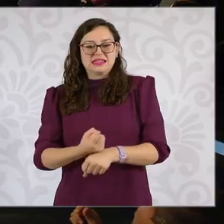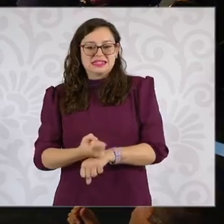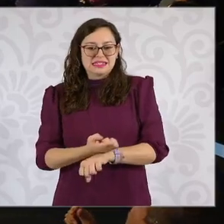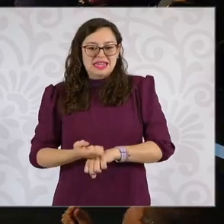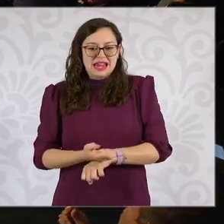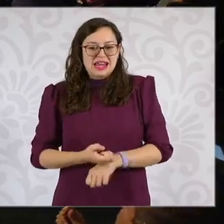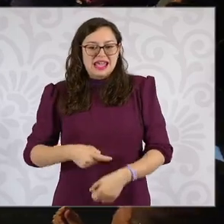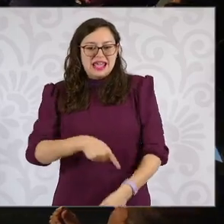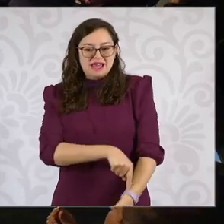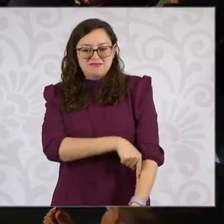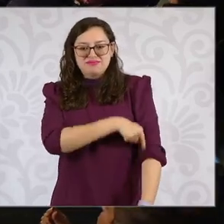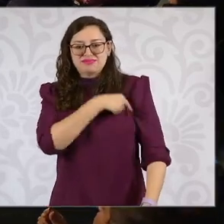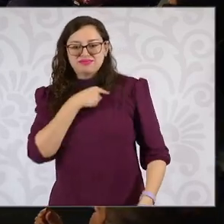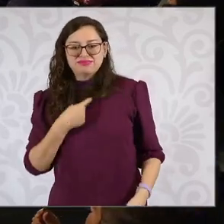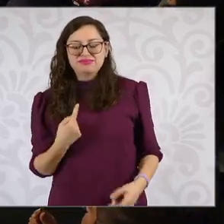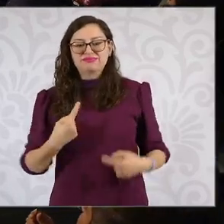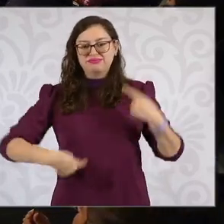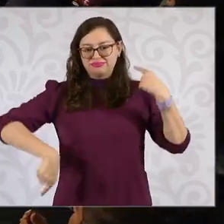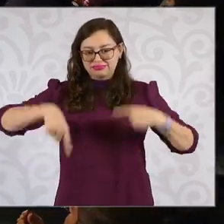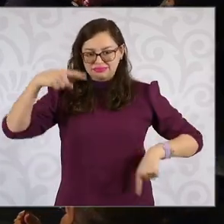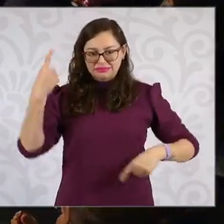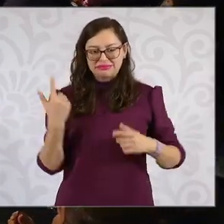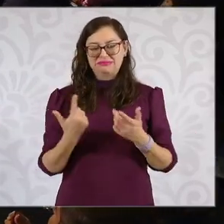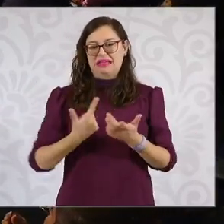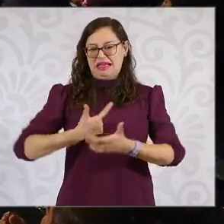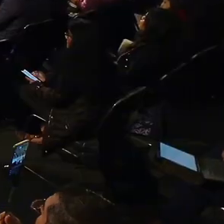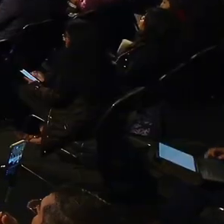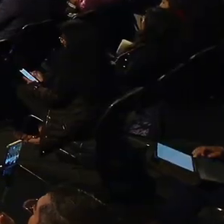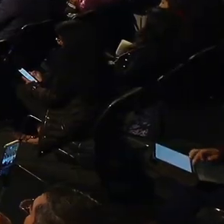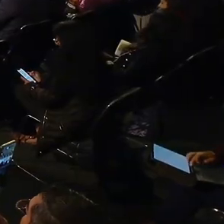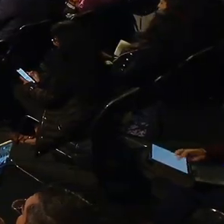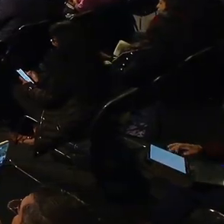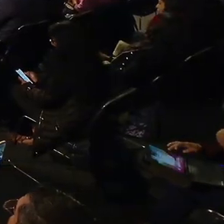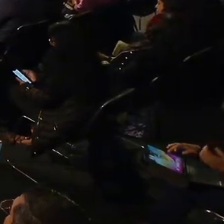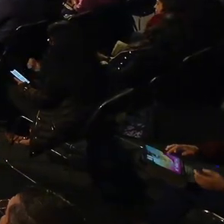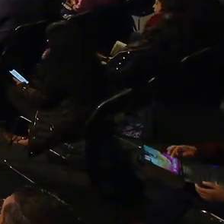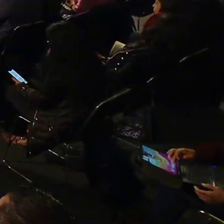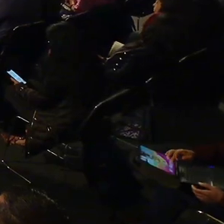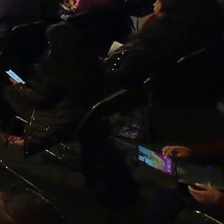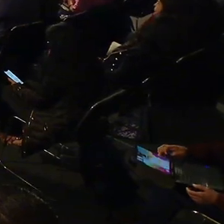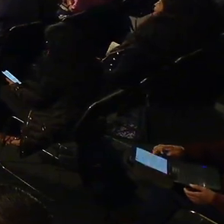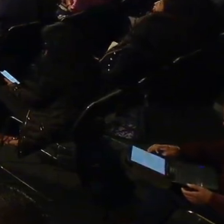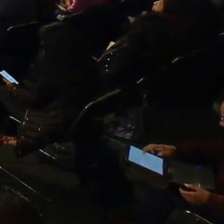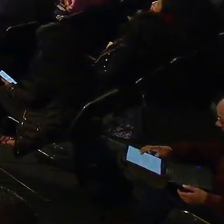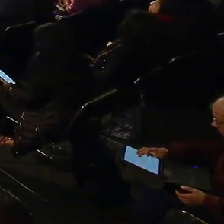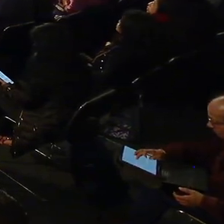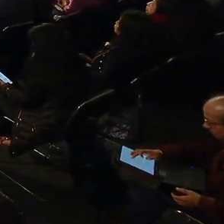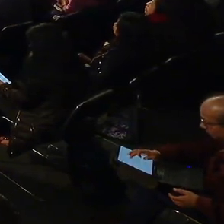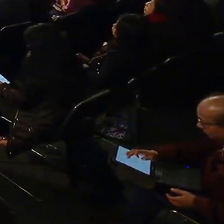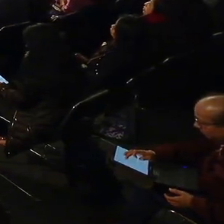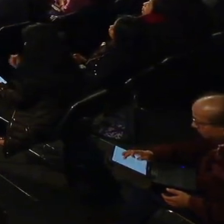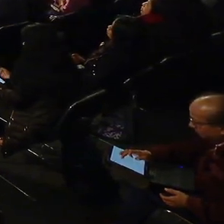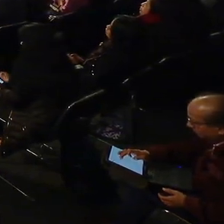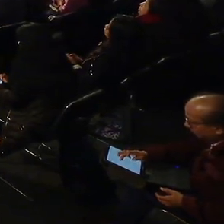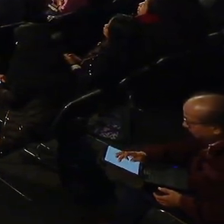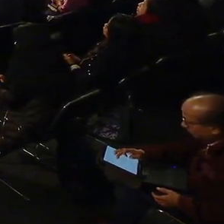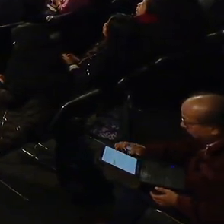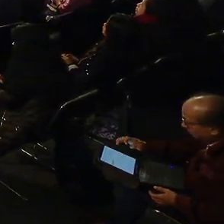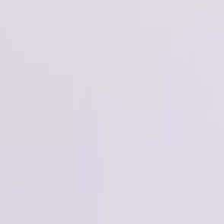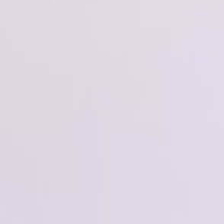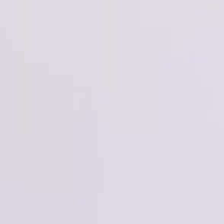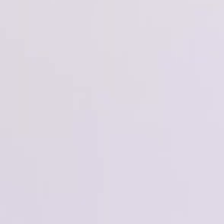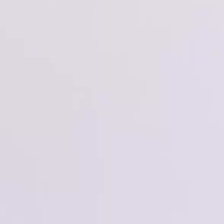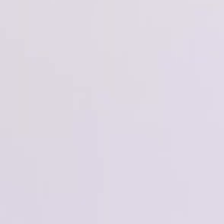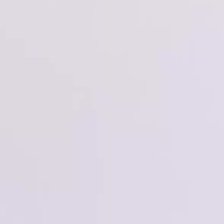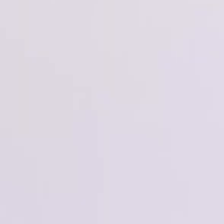hipercolesterolemia y esto genera infartos. Esa sería mi primera pregunta. Gracias. Sí, por eso Mario planteó,